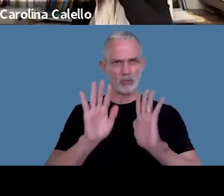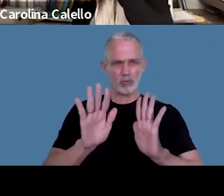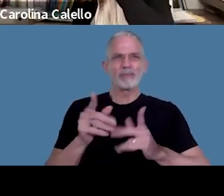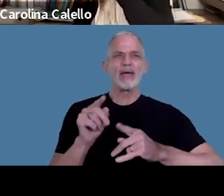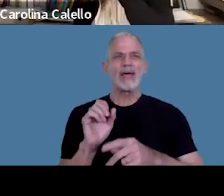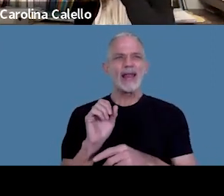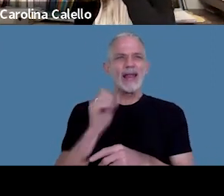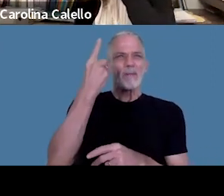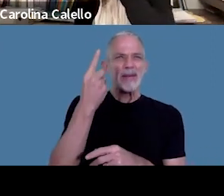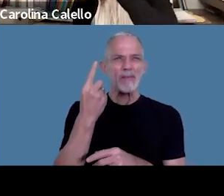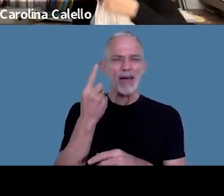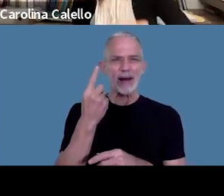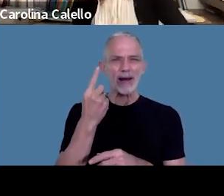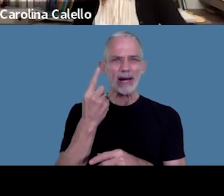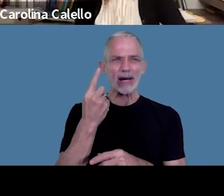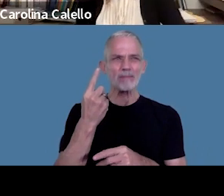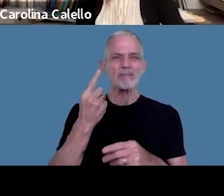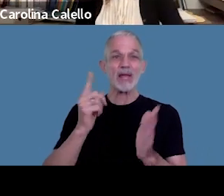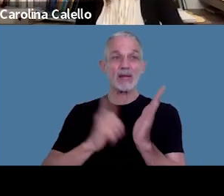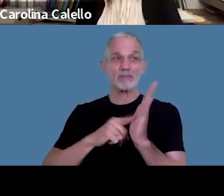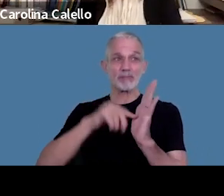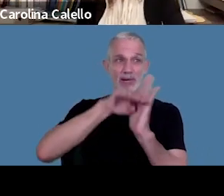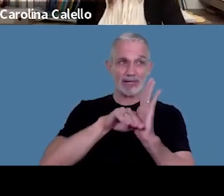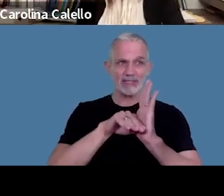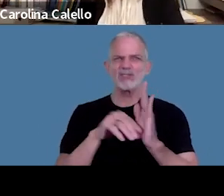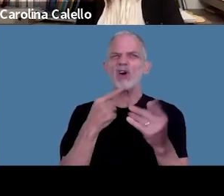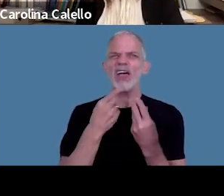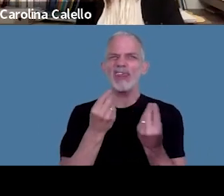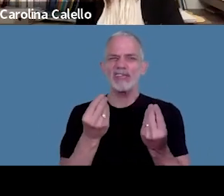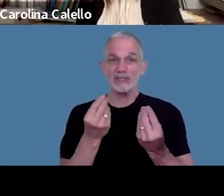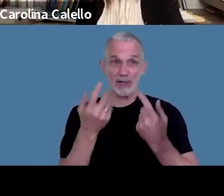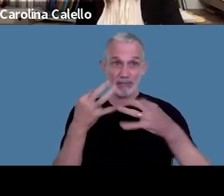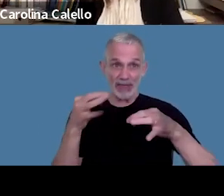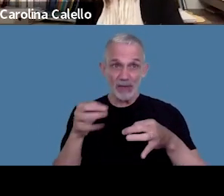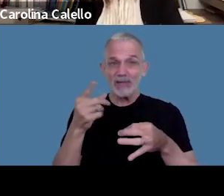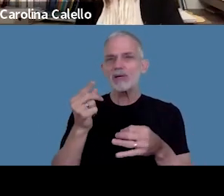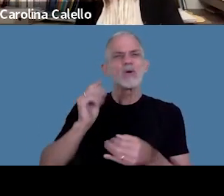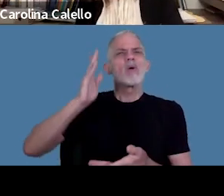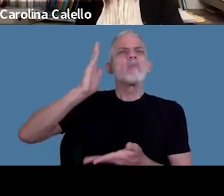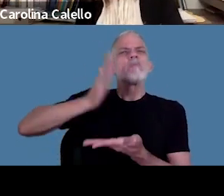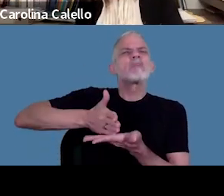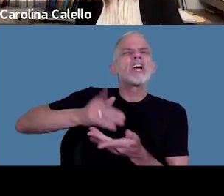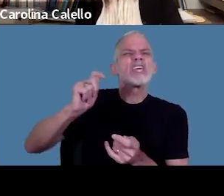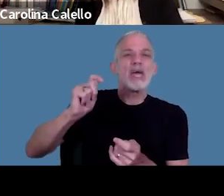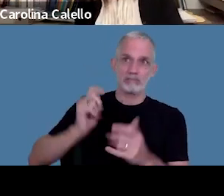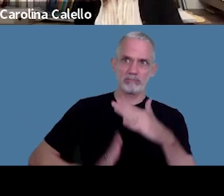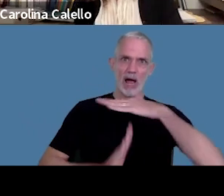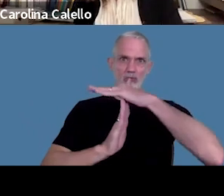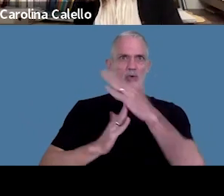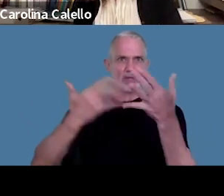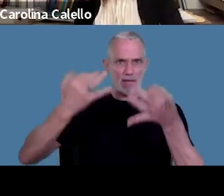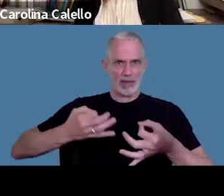primer requisito habla de que tiene que ser dictado por autoridad competente